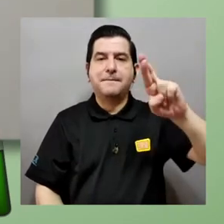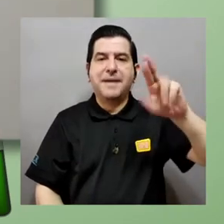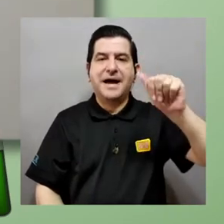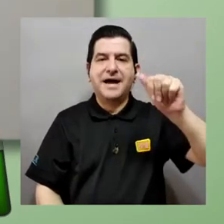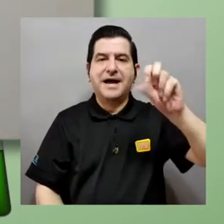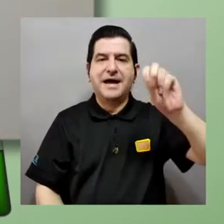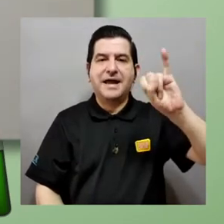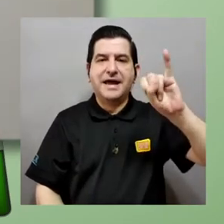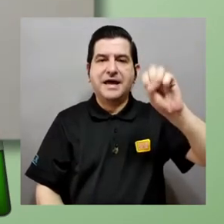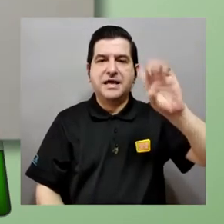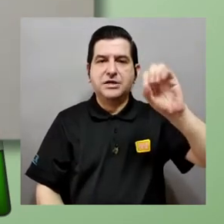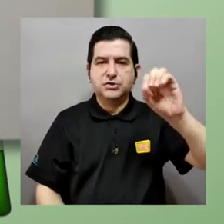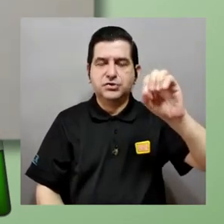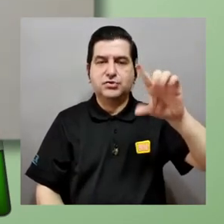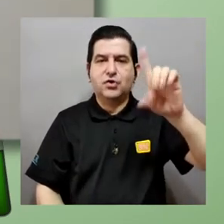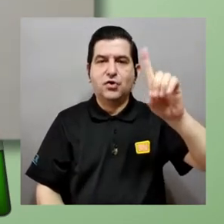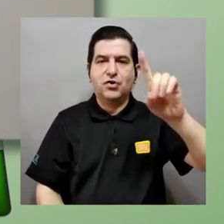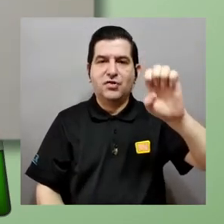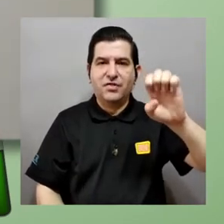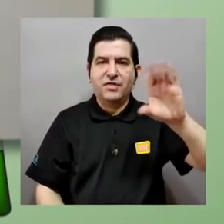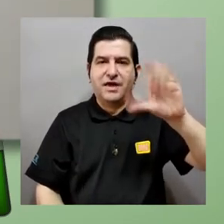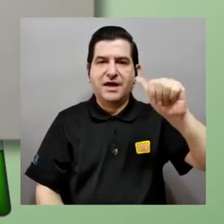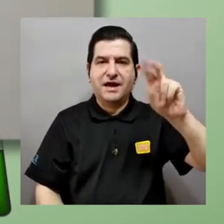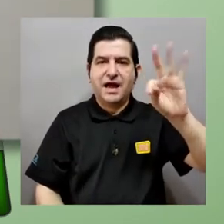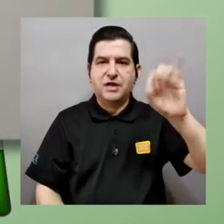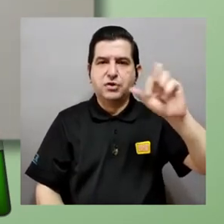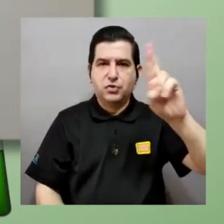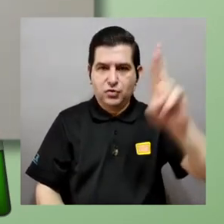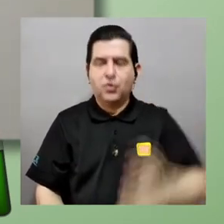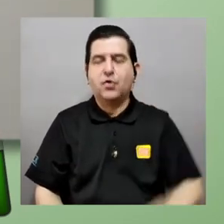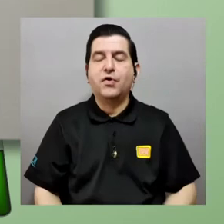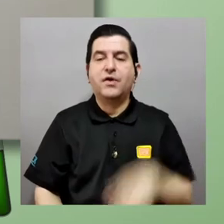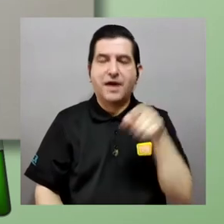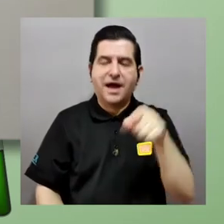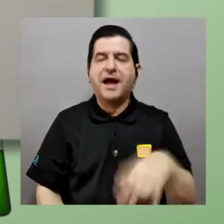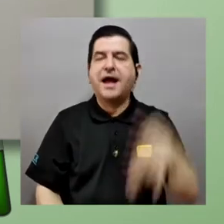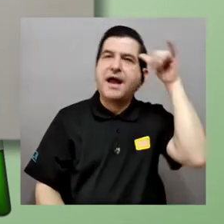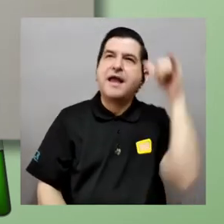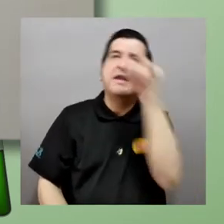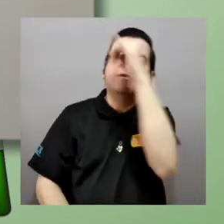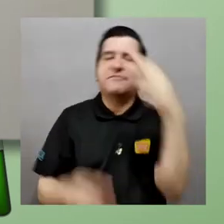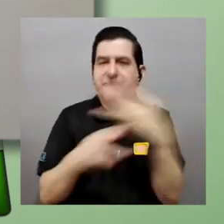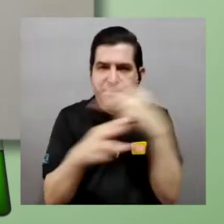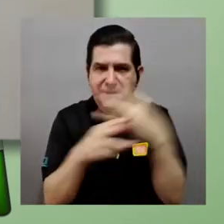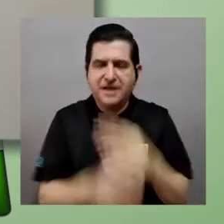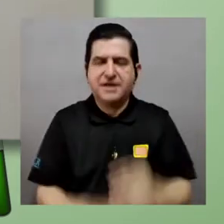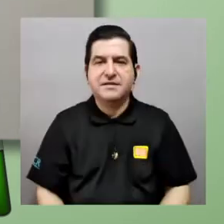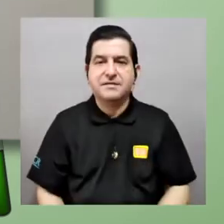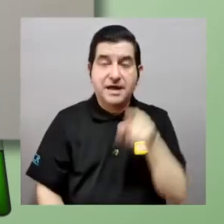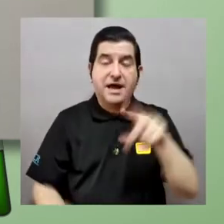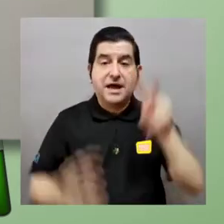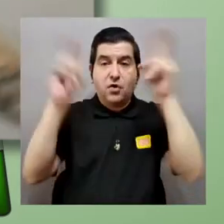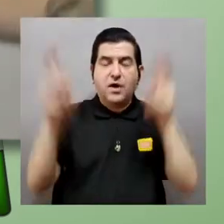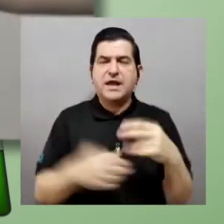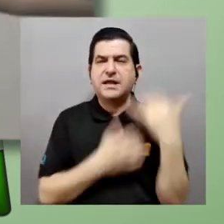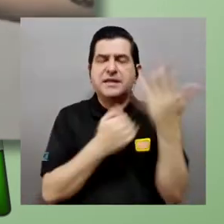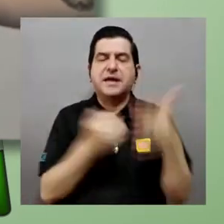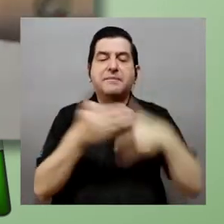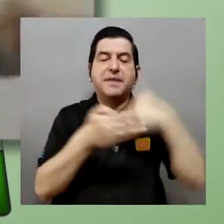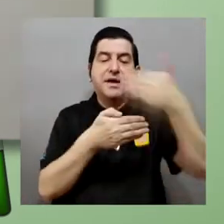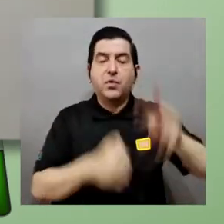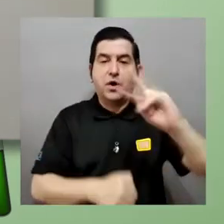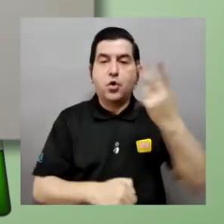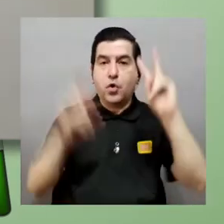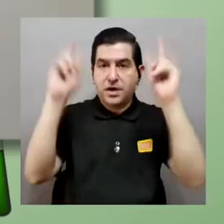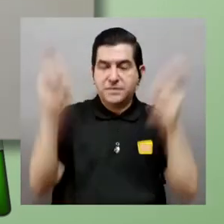los números se acaban en algún momento muchos de nosotros nos preguntamos esto cuando éramos niños e inclusive usábamos el infinito como un número muy